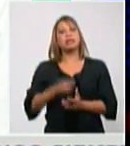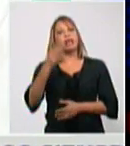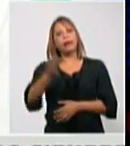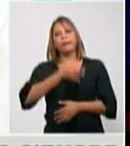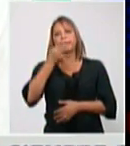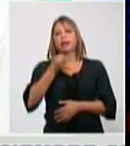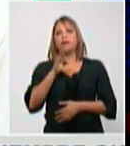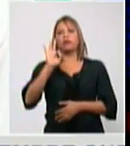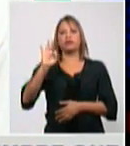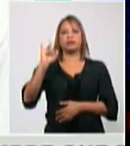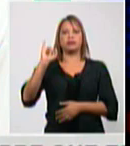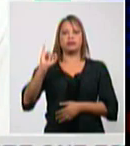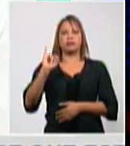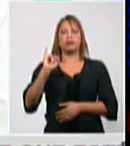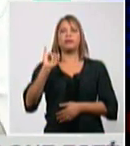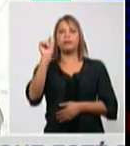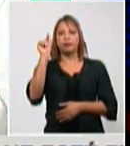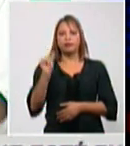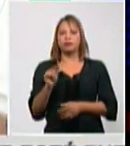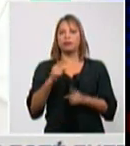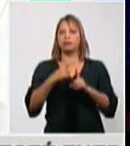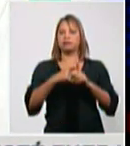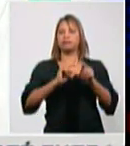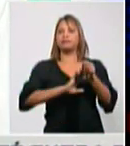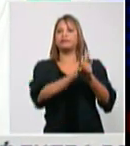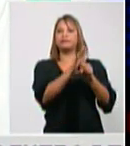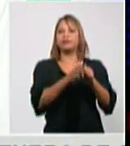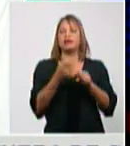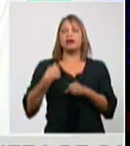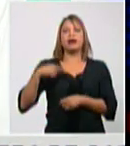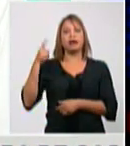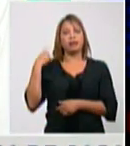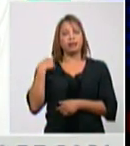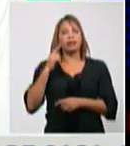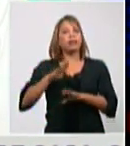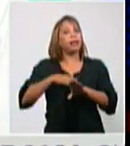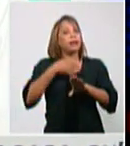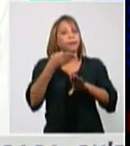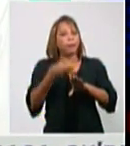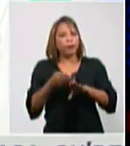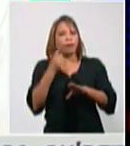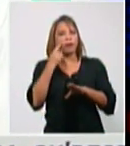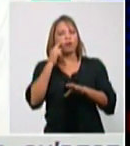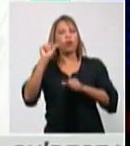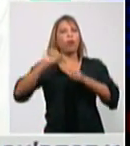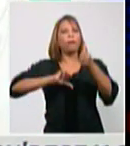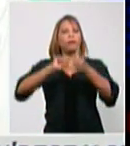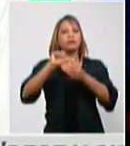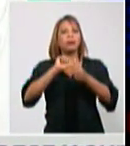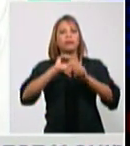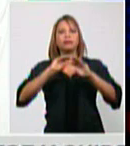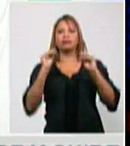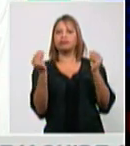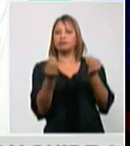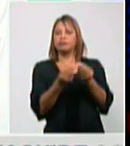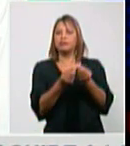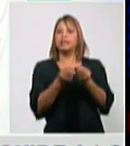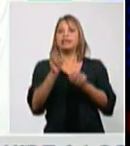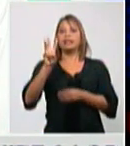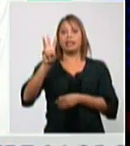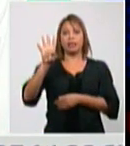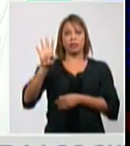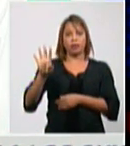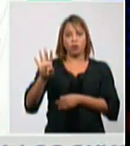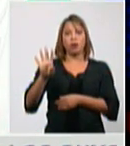casos del día de ayer, después vamos a ver el comportamiento acumulado, 34, fíjense el 80,